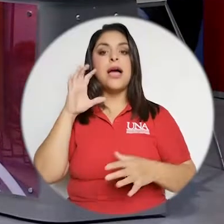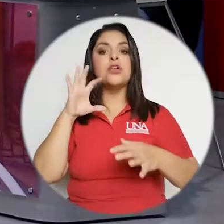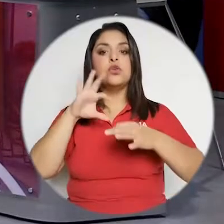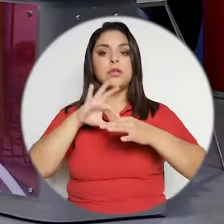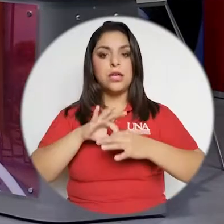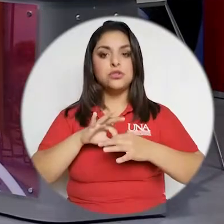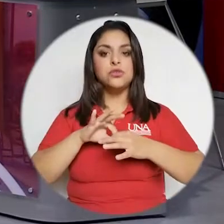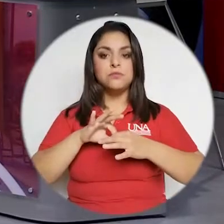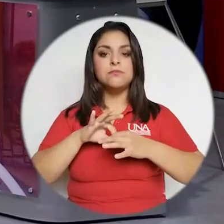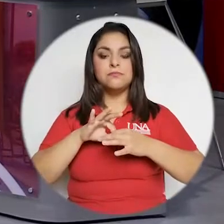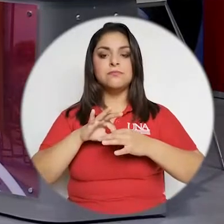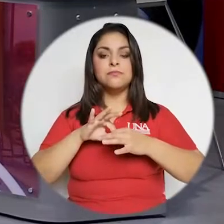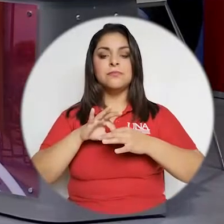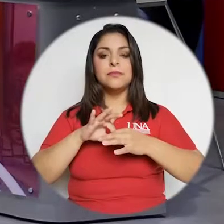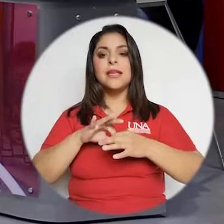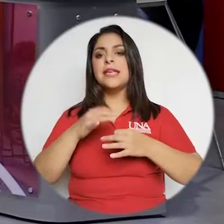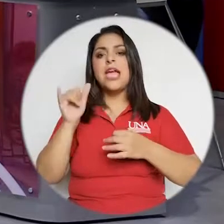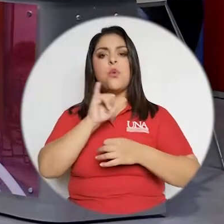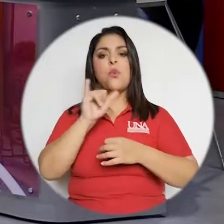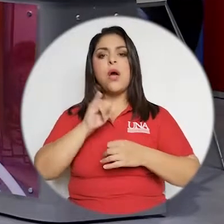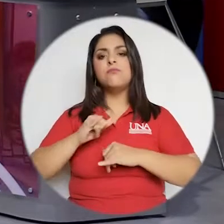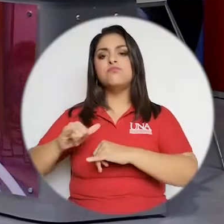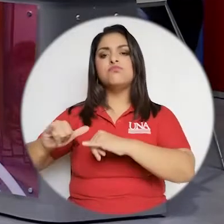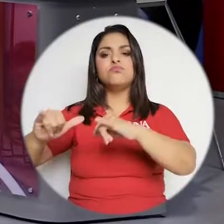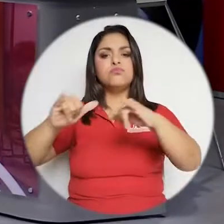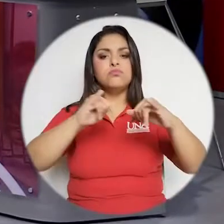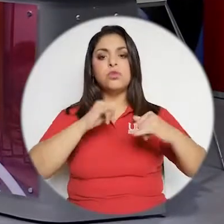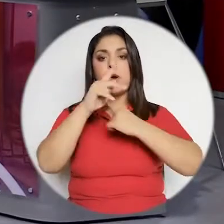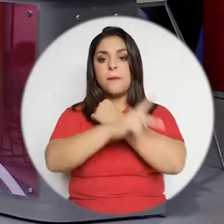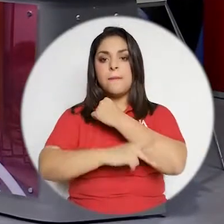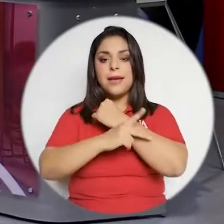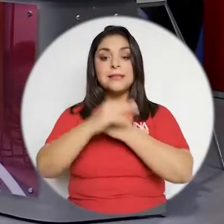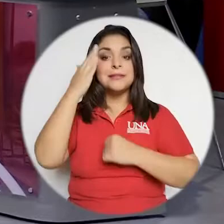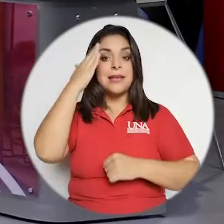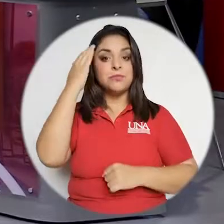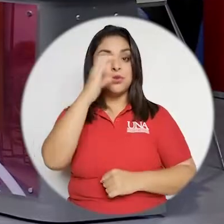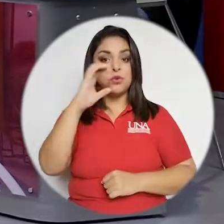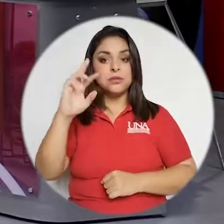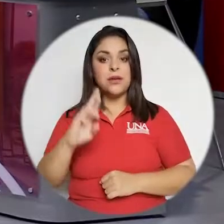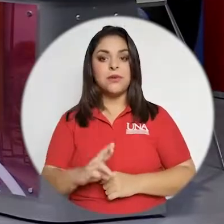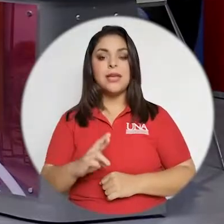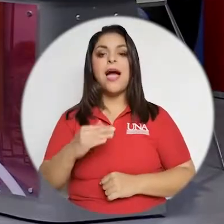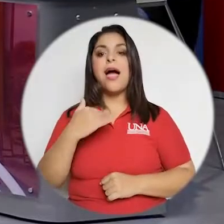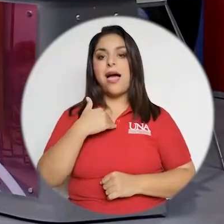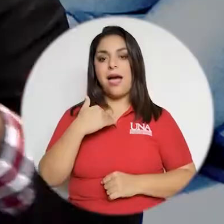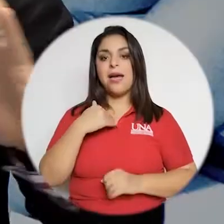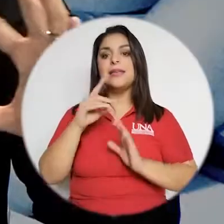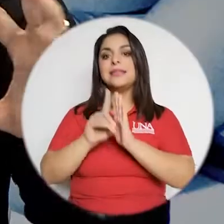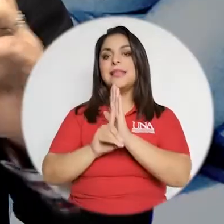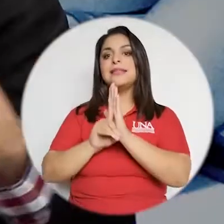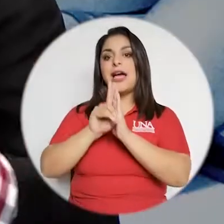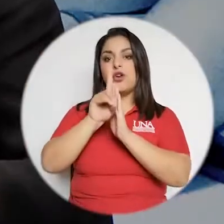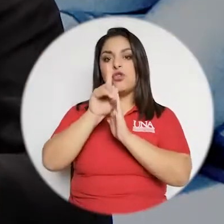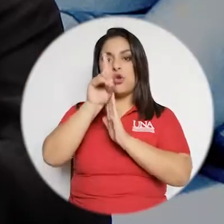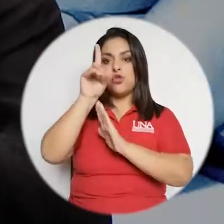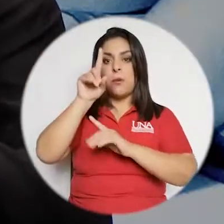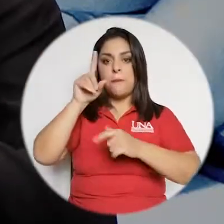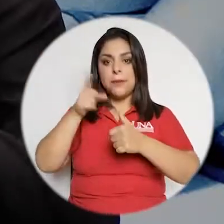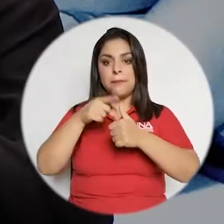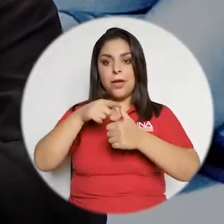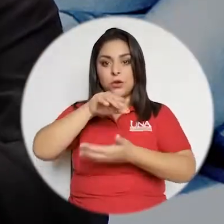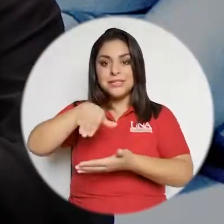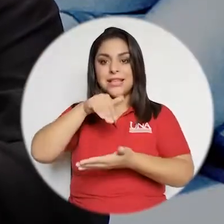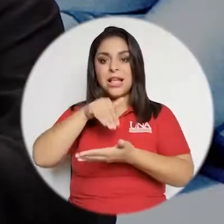encontramos una fuerte asociación que además es sistemática, se da en todo el país. Como sabemos, Costa Rica tiene un patrón de desarrollo